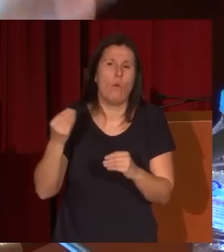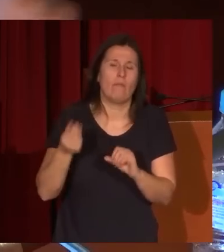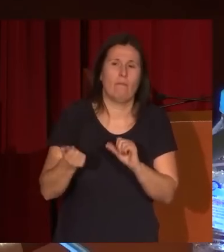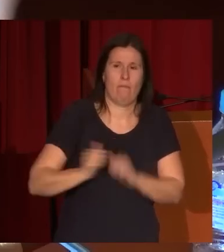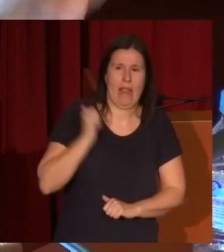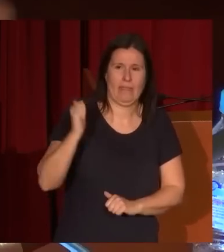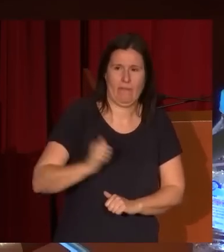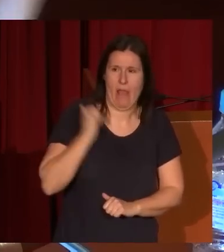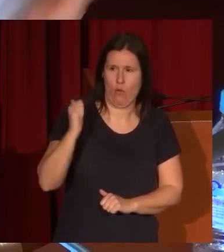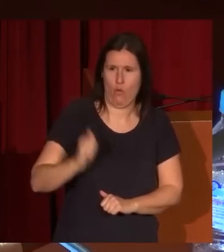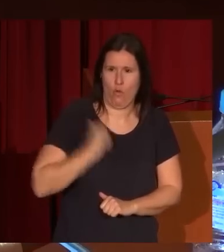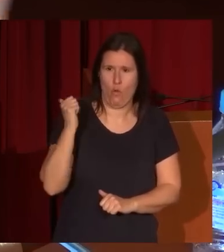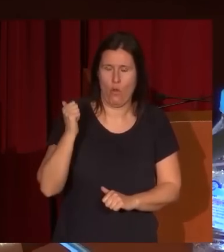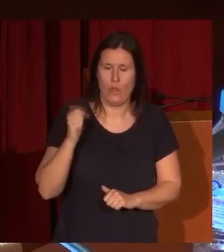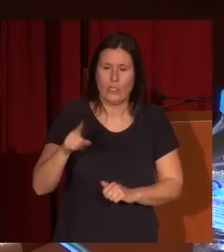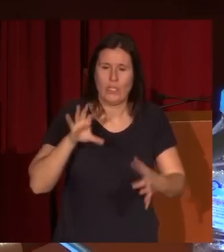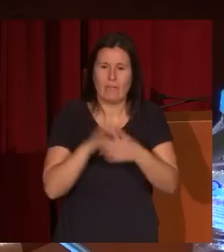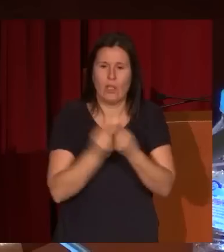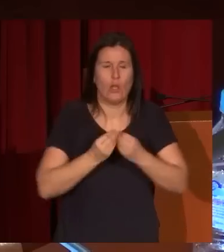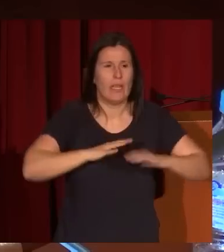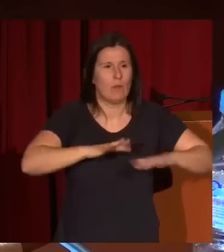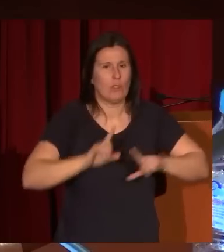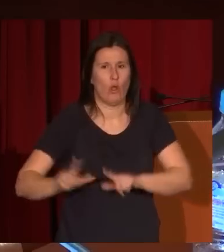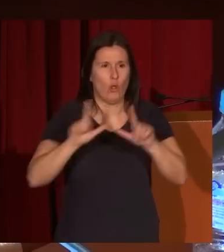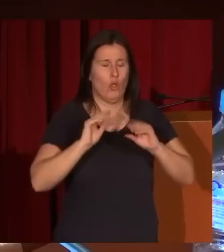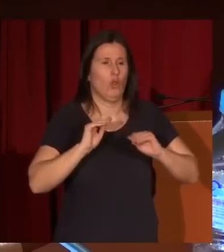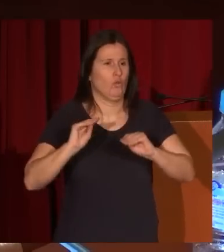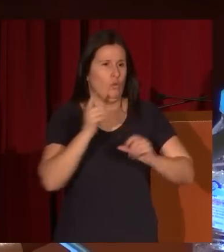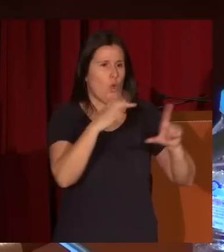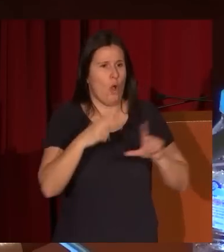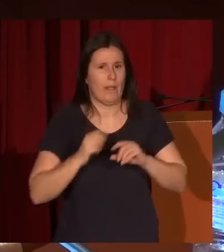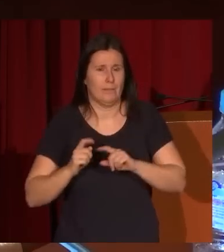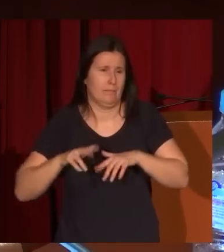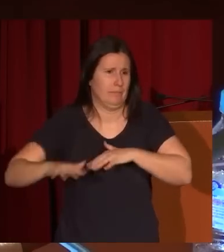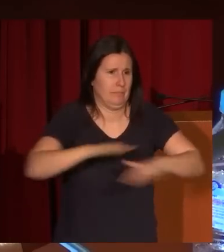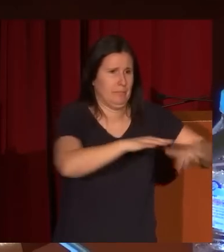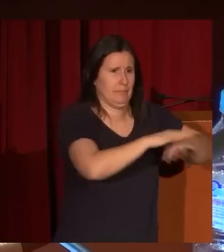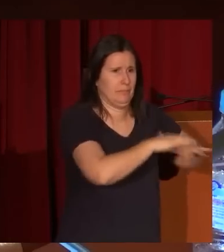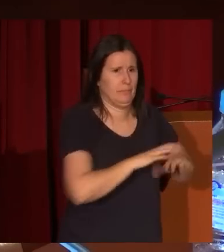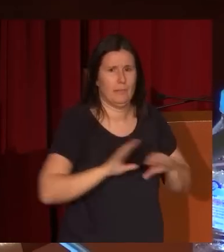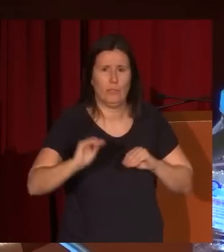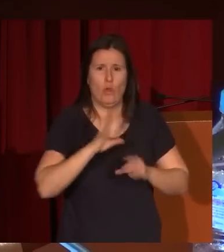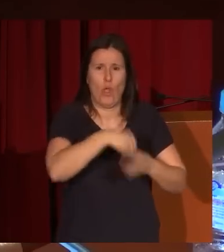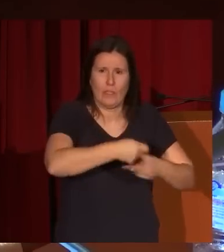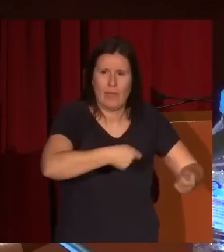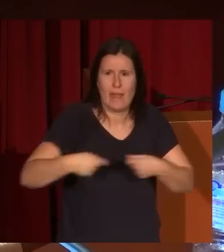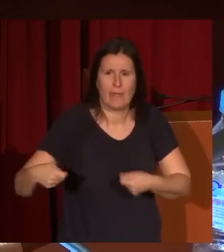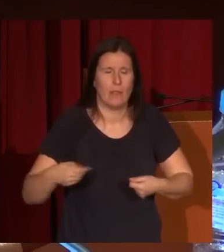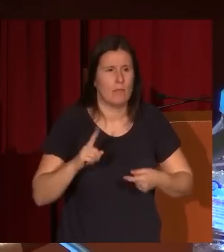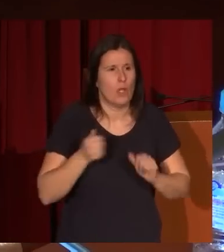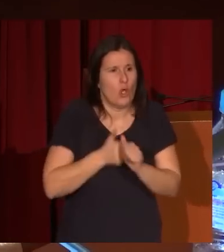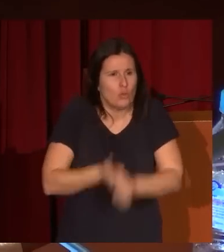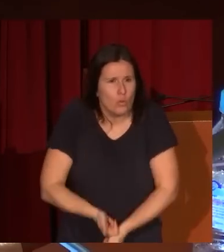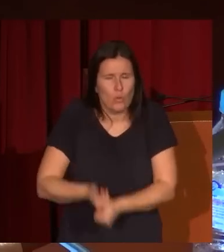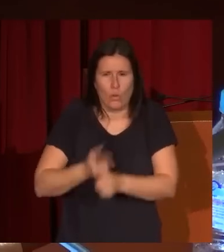con el movimiento de sus obras y su consideración en el mundo del mercado. Pero no es fácil seguir su trayectoria,